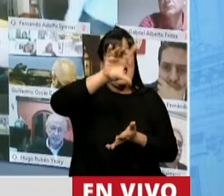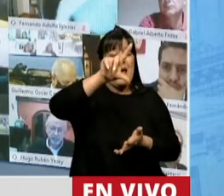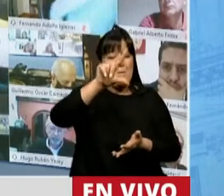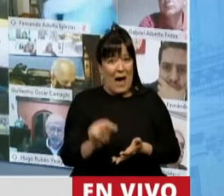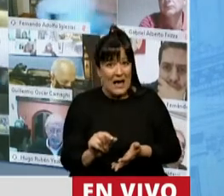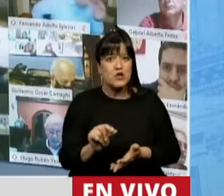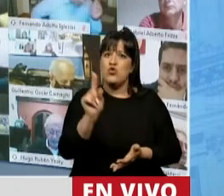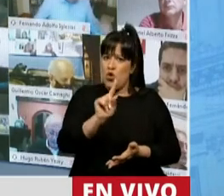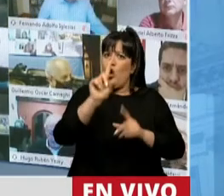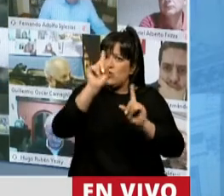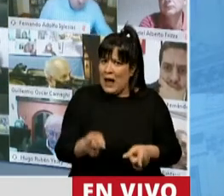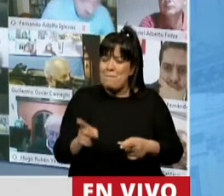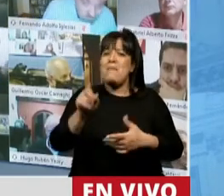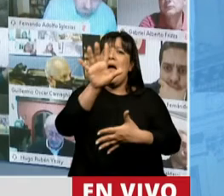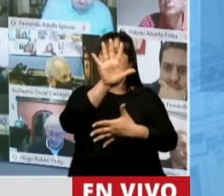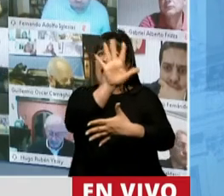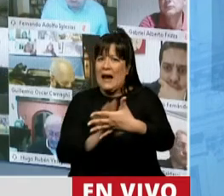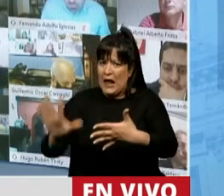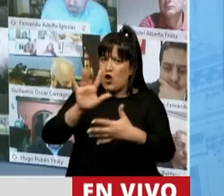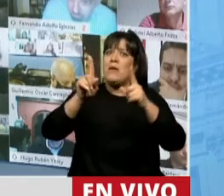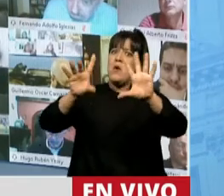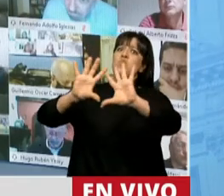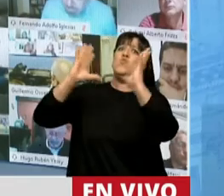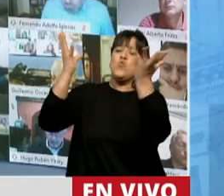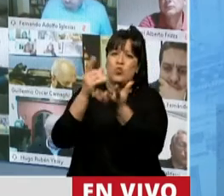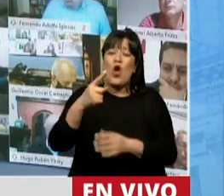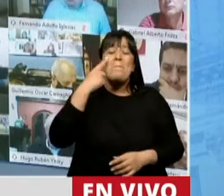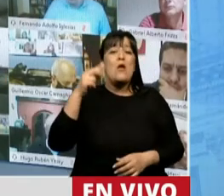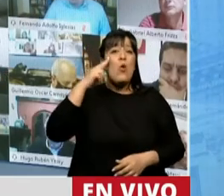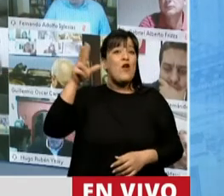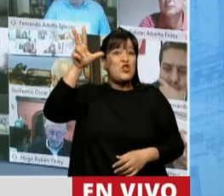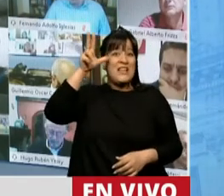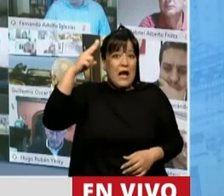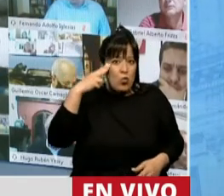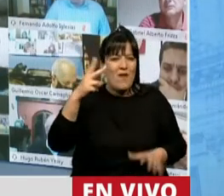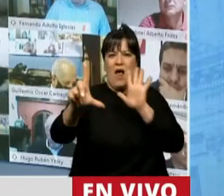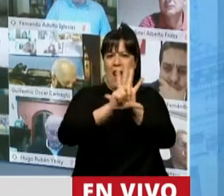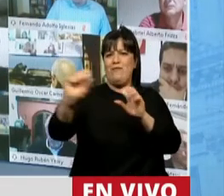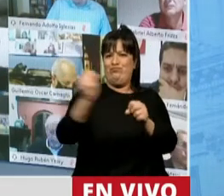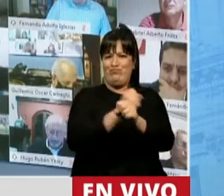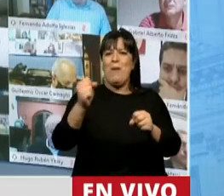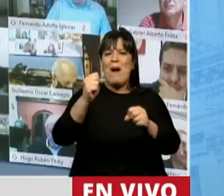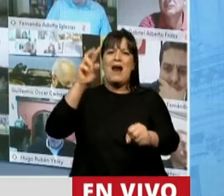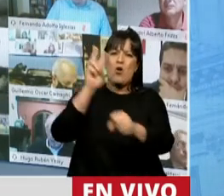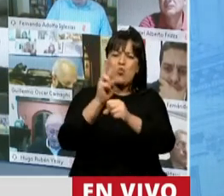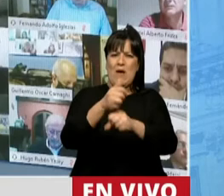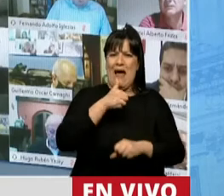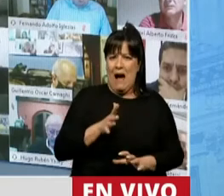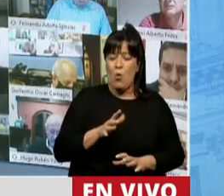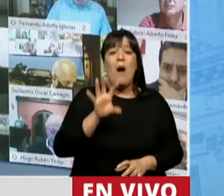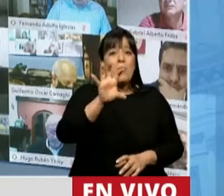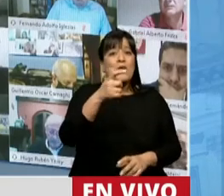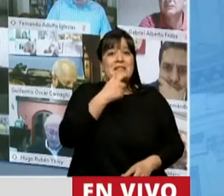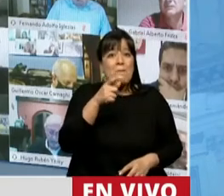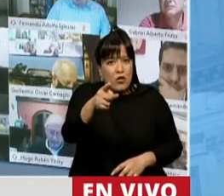región, y me atrevo a decir del mundo, de 1889. Es más, nosotros en la provincia de Mendoza, señora Presidenta,